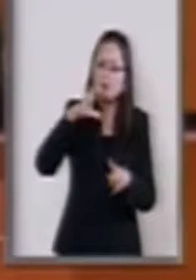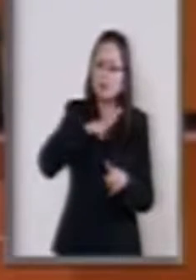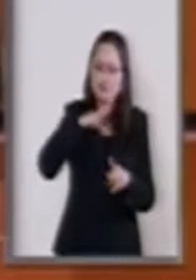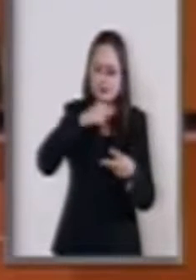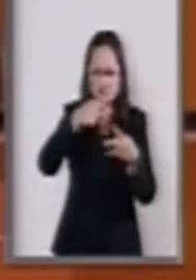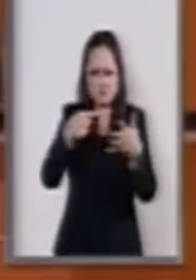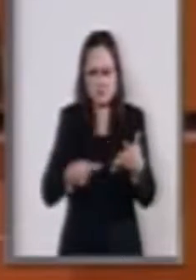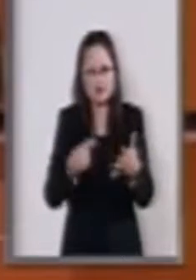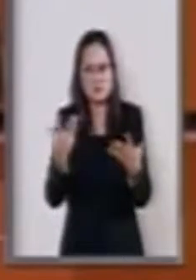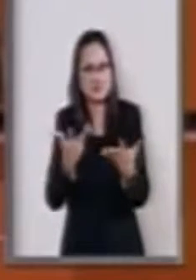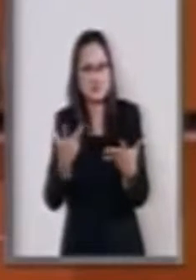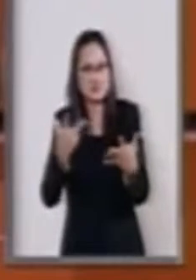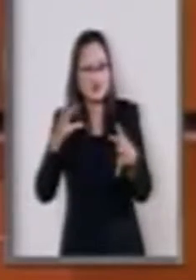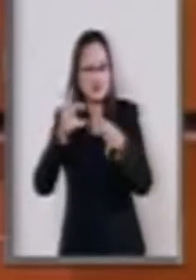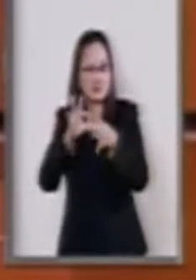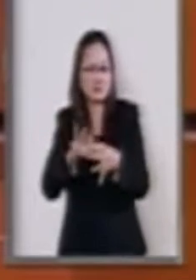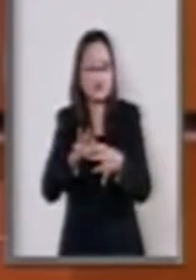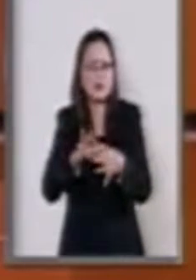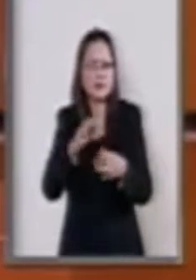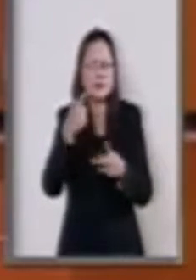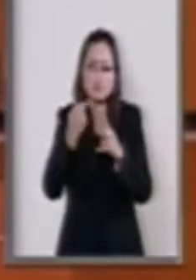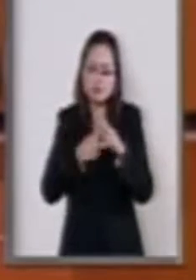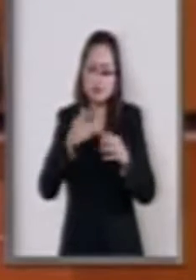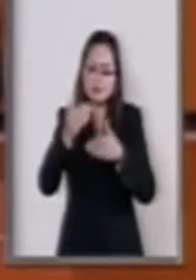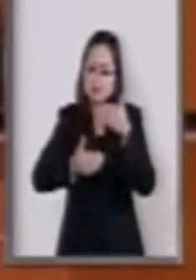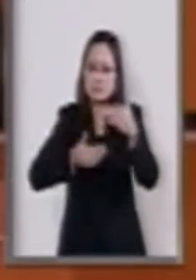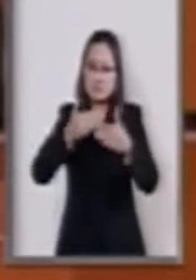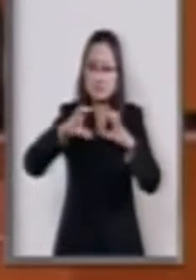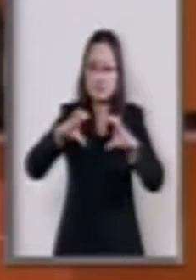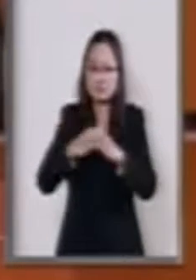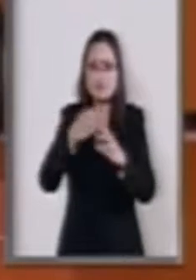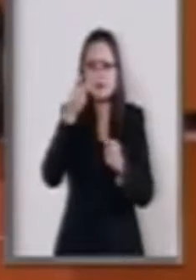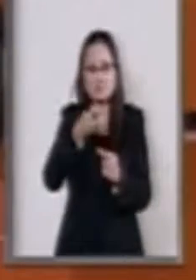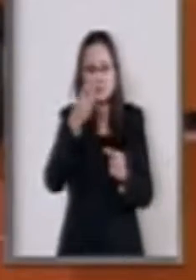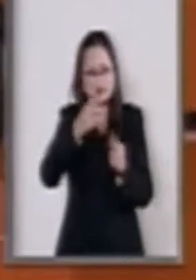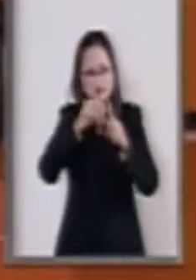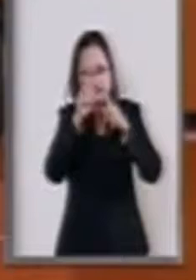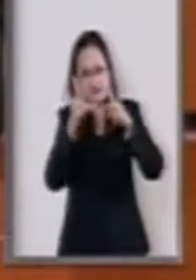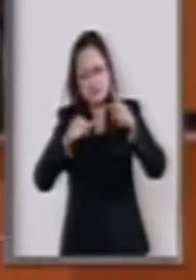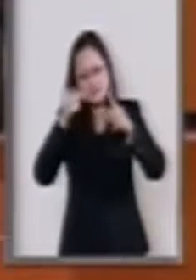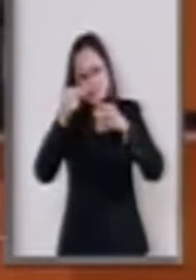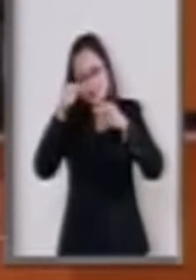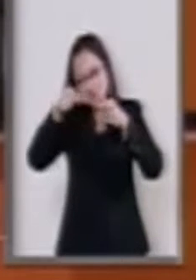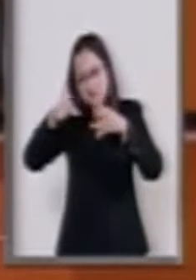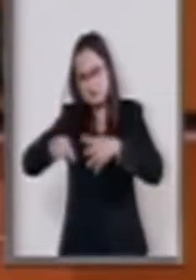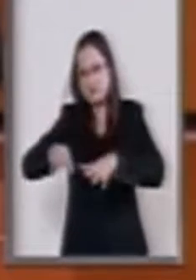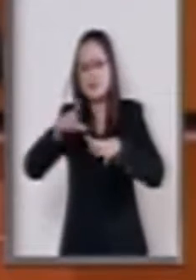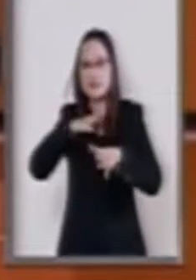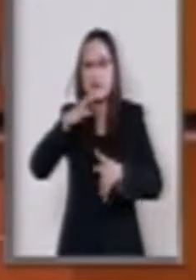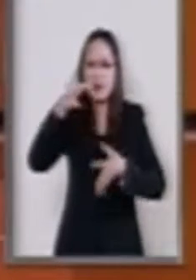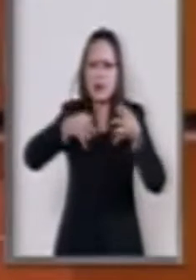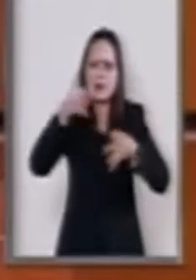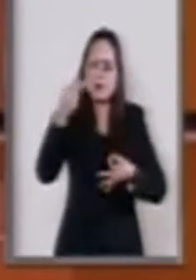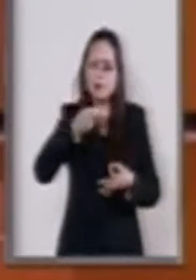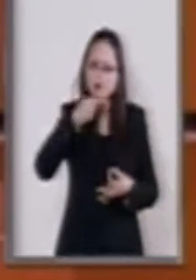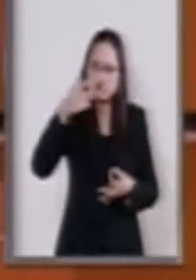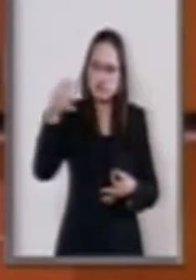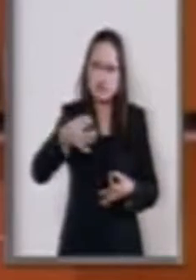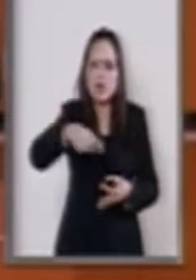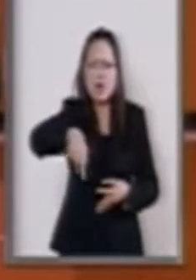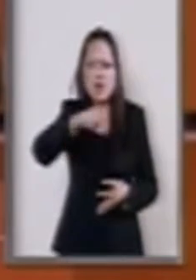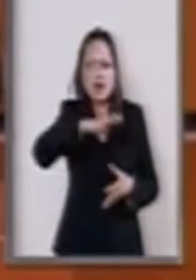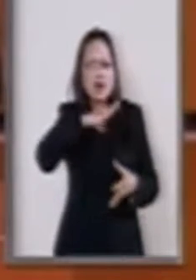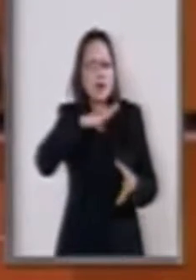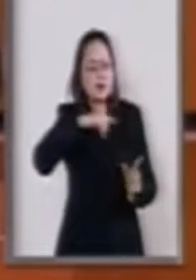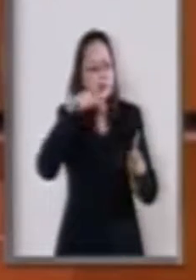forense. Al ir entrando en vigor de manera escalonada en la República, los juicios orales se ha observado la